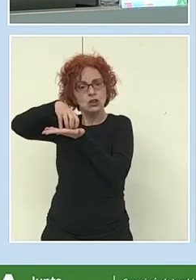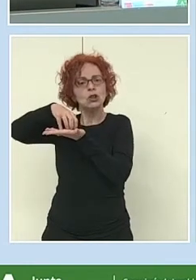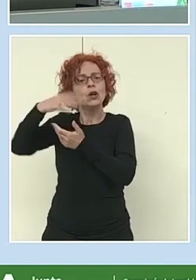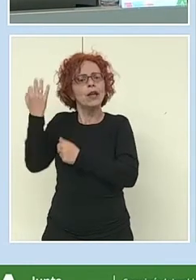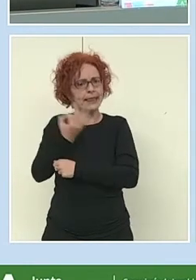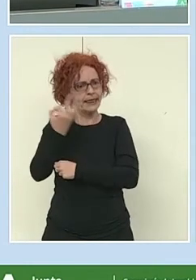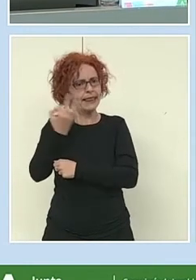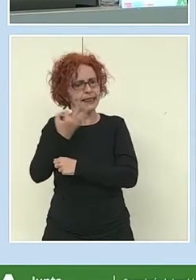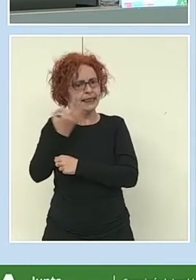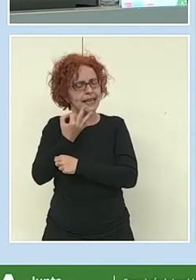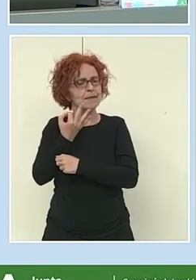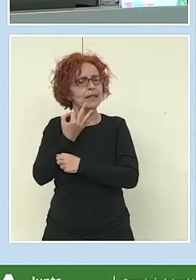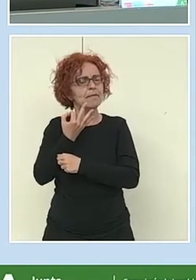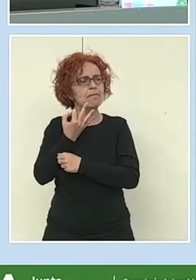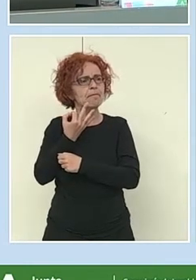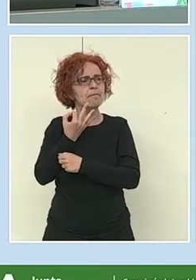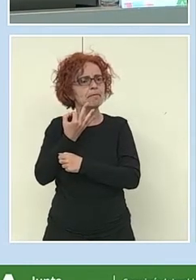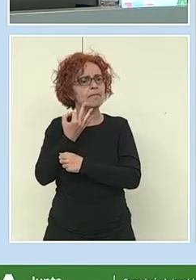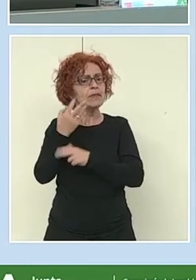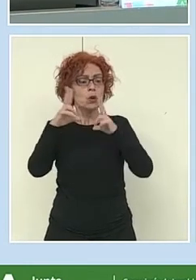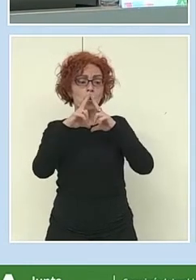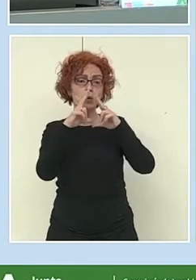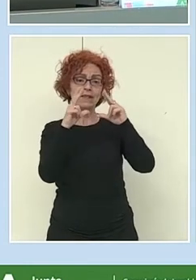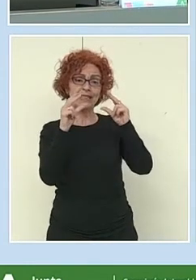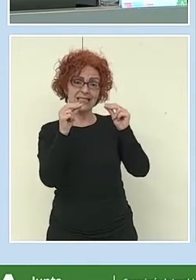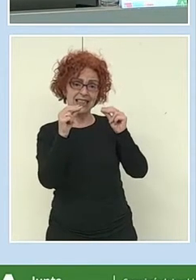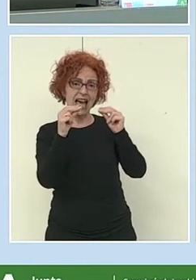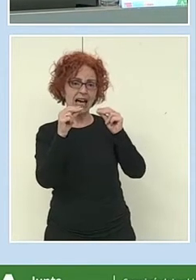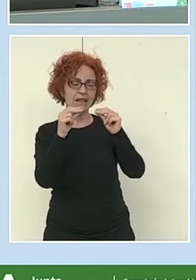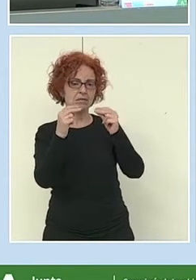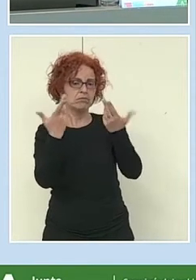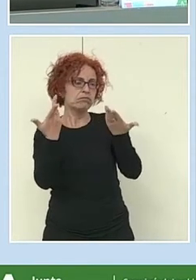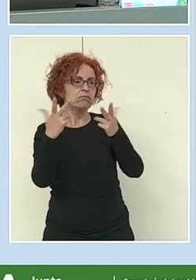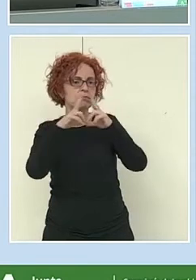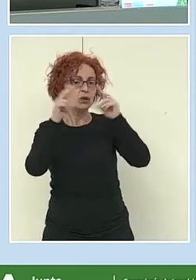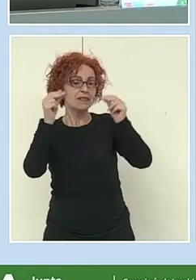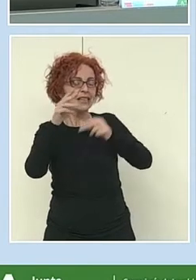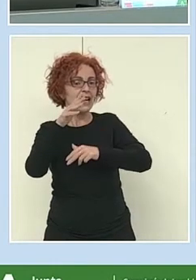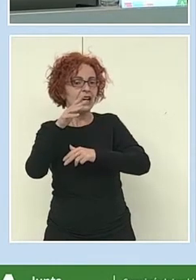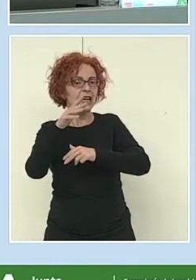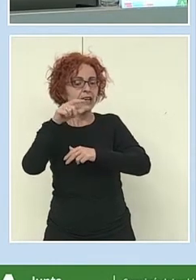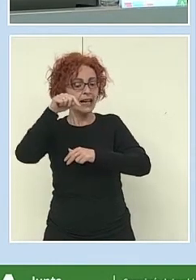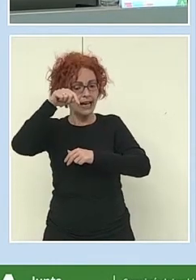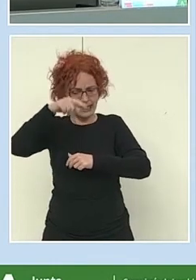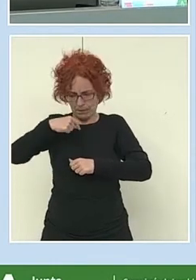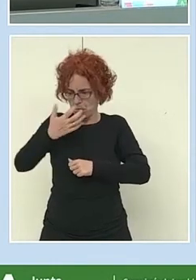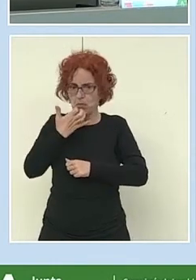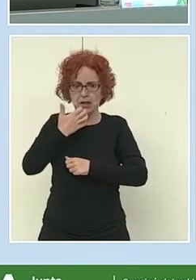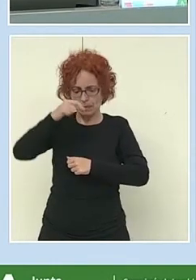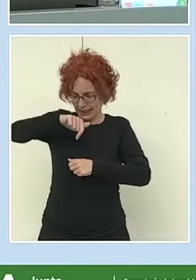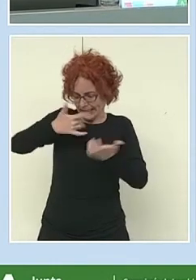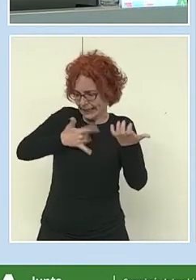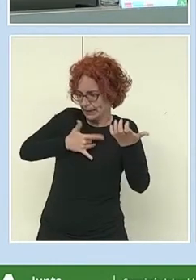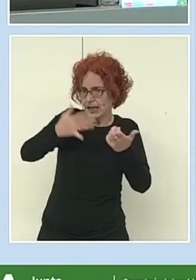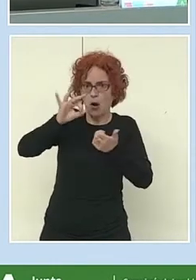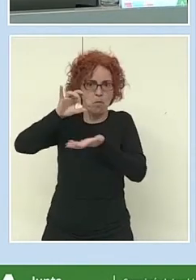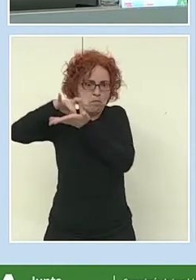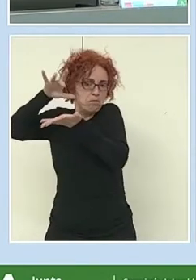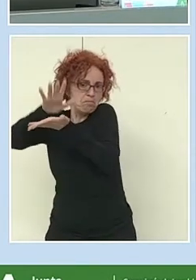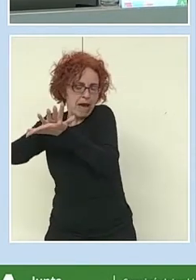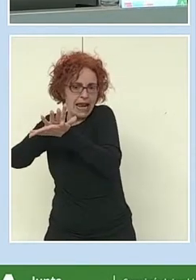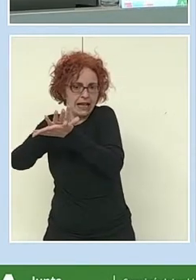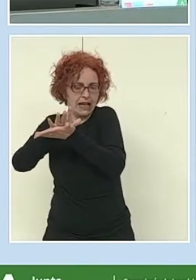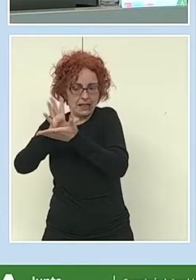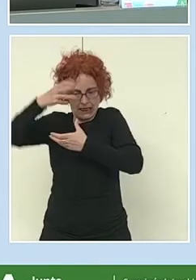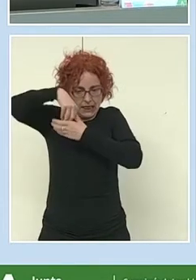con la universidad de referencia, la facultad de referencia de la provincia o de la ciudad en que estén y